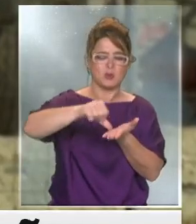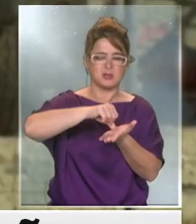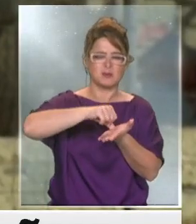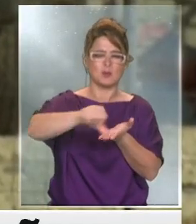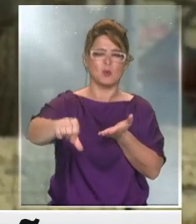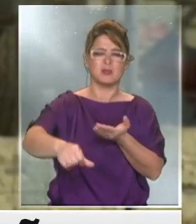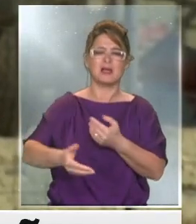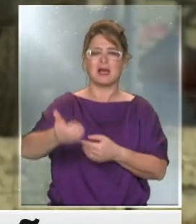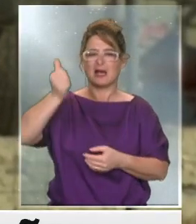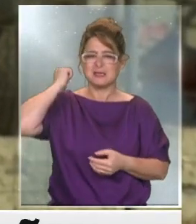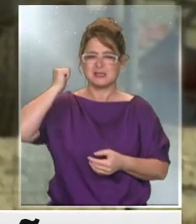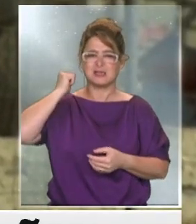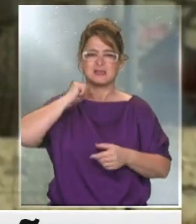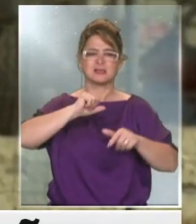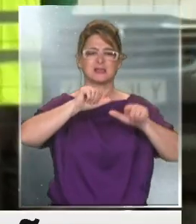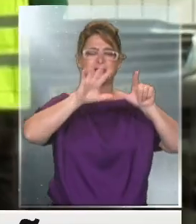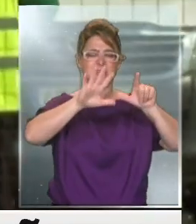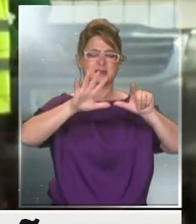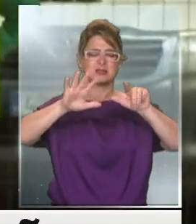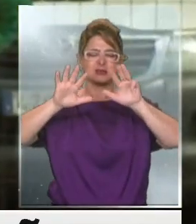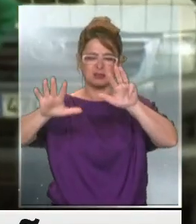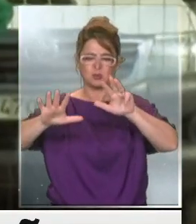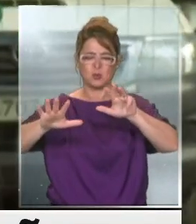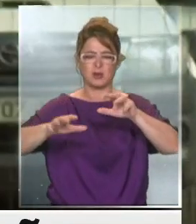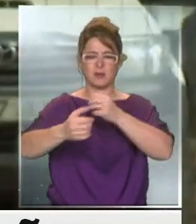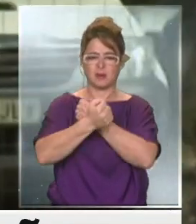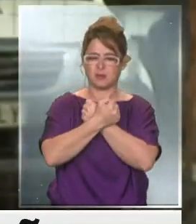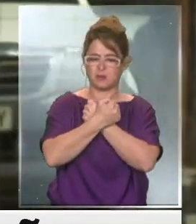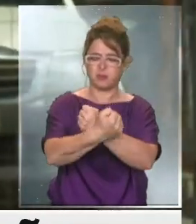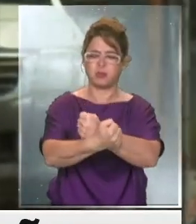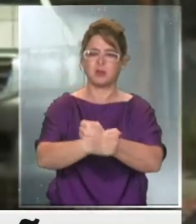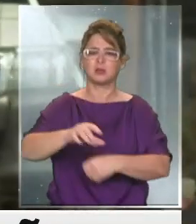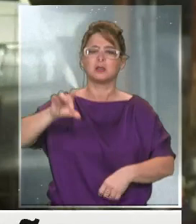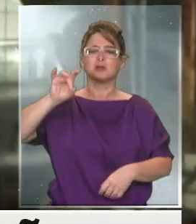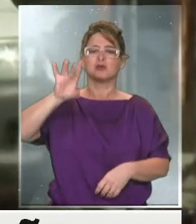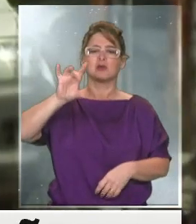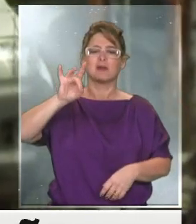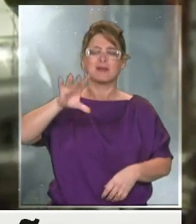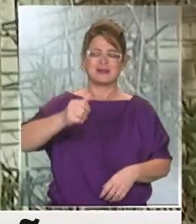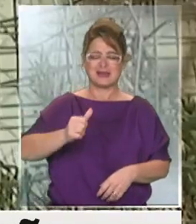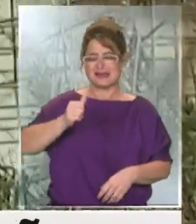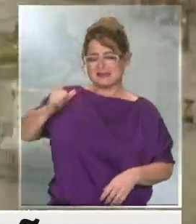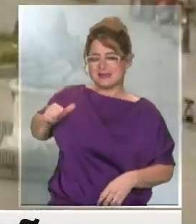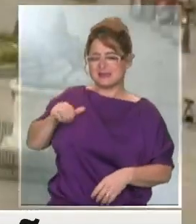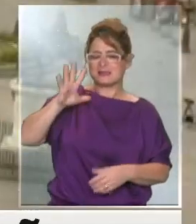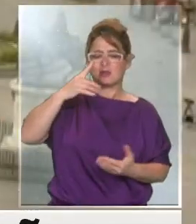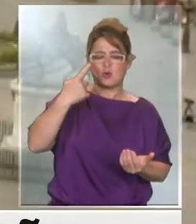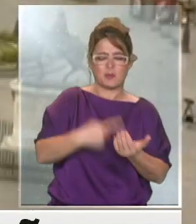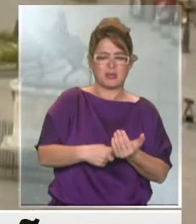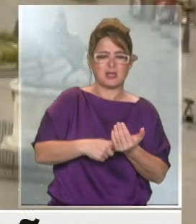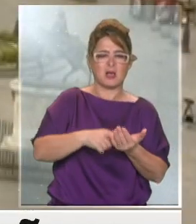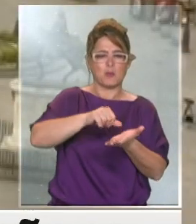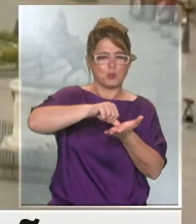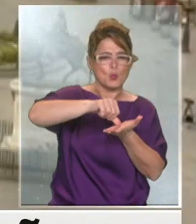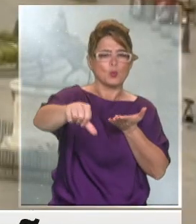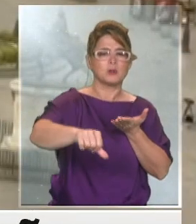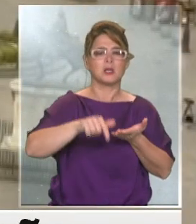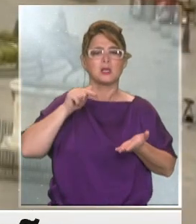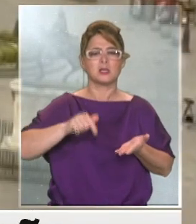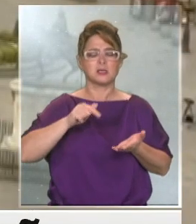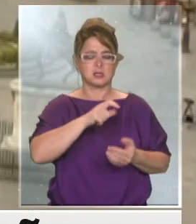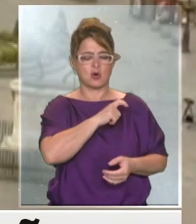Ayer 79 detenidos, casi 5.000 multas puestas solamente en el día de ayer. Lo cierto es que necesita el gobierno